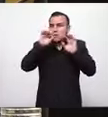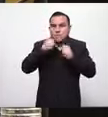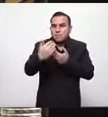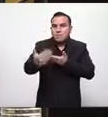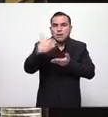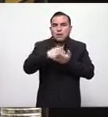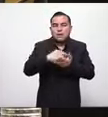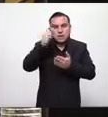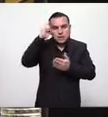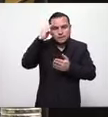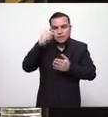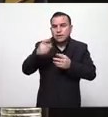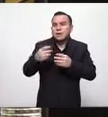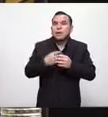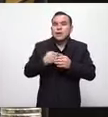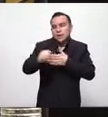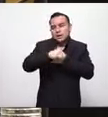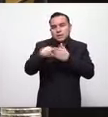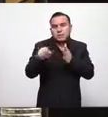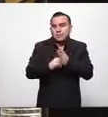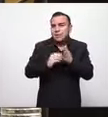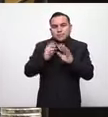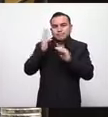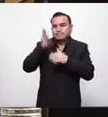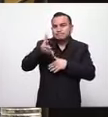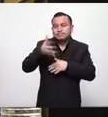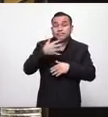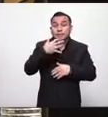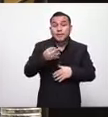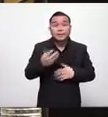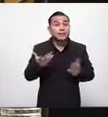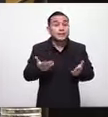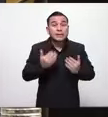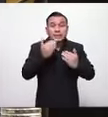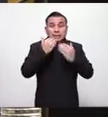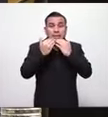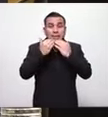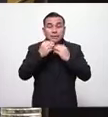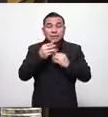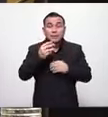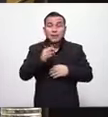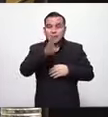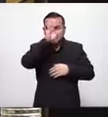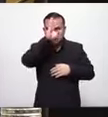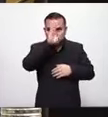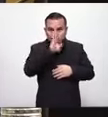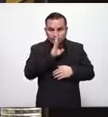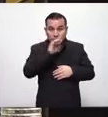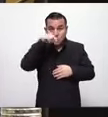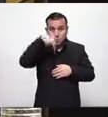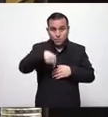conduciendo esa sesión plenaria decirles que en horas del mediodía